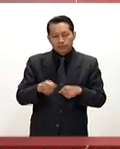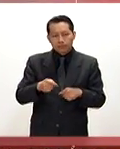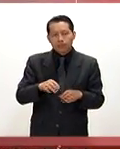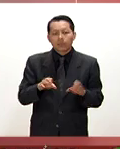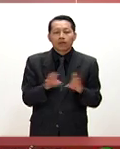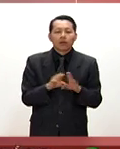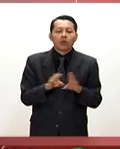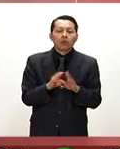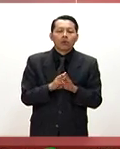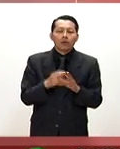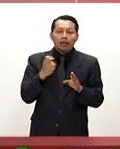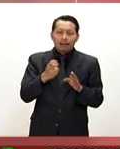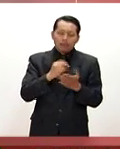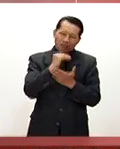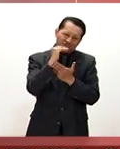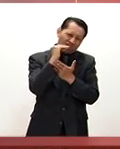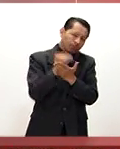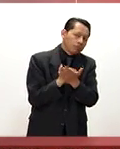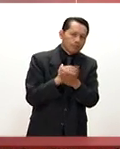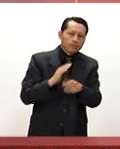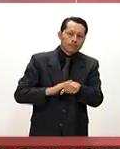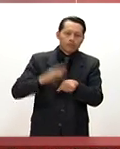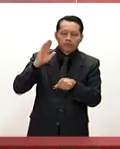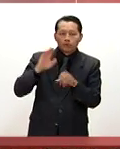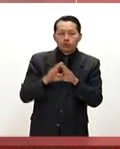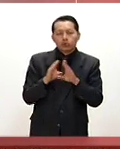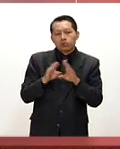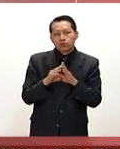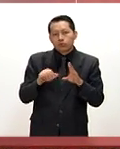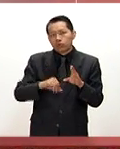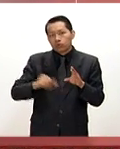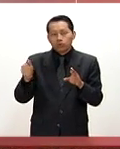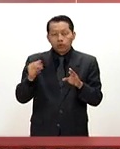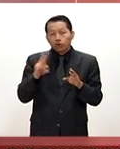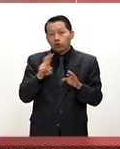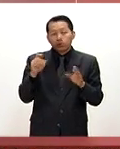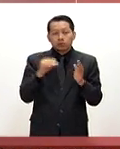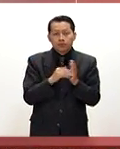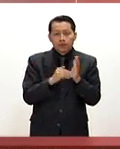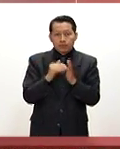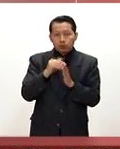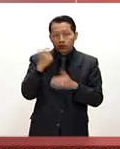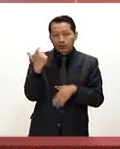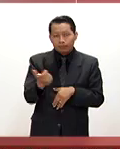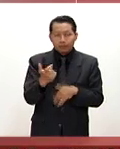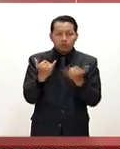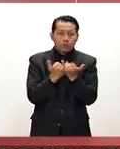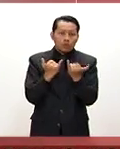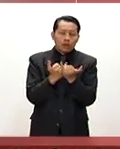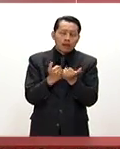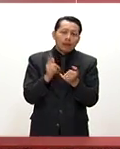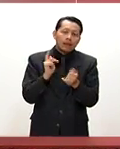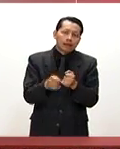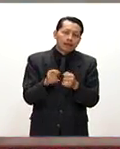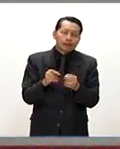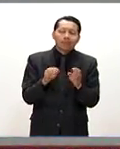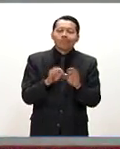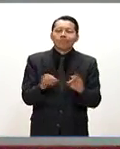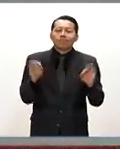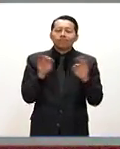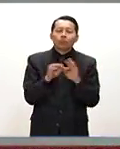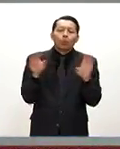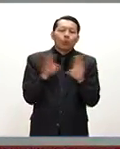ese recorte probablemente en otro punto del PIB, en otros 200 mil millones de pesos, lo que evidentemente marca,